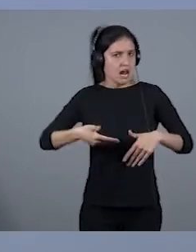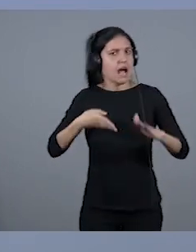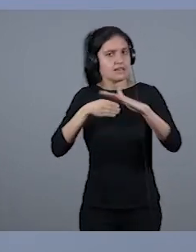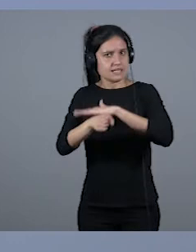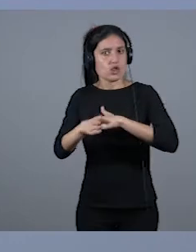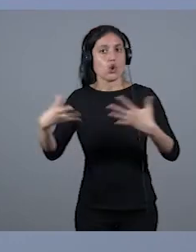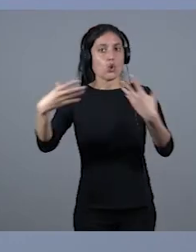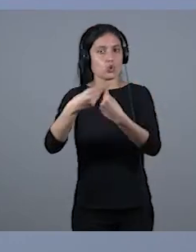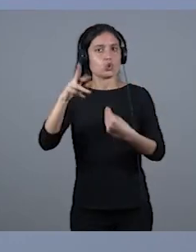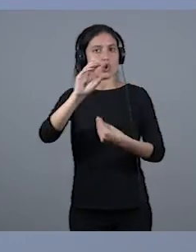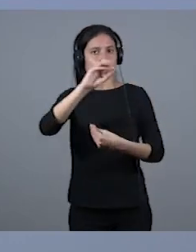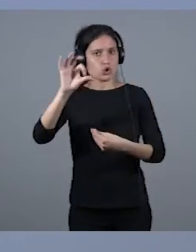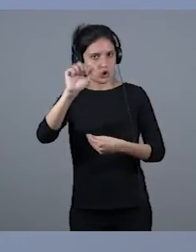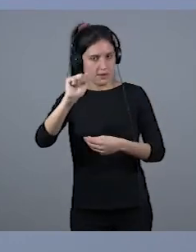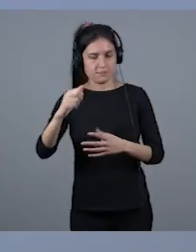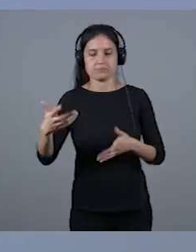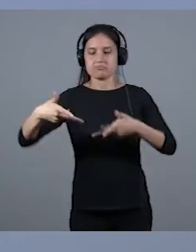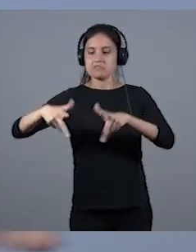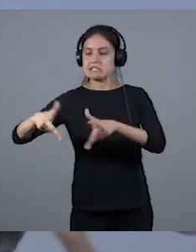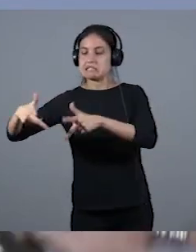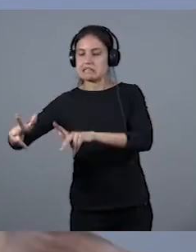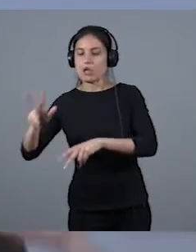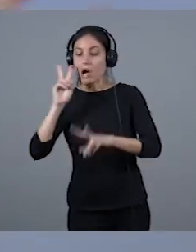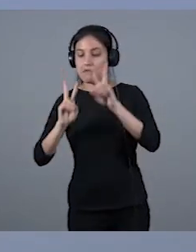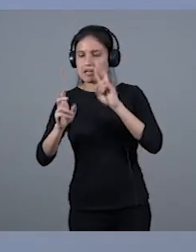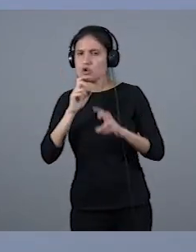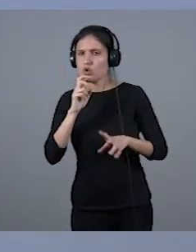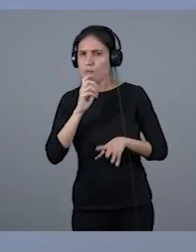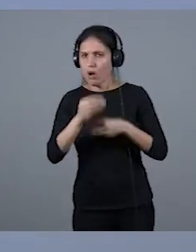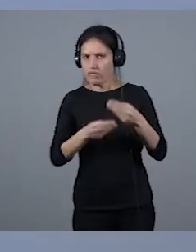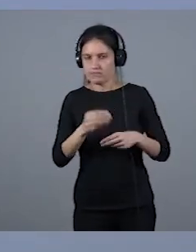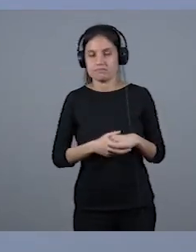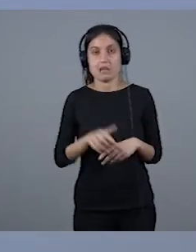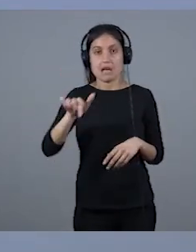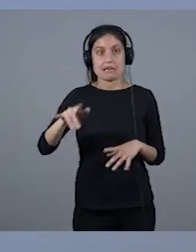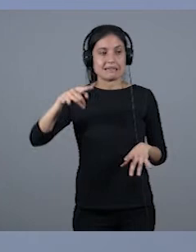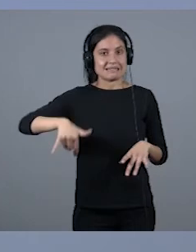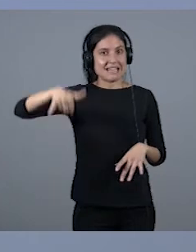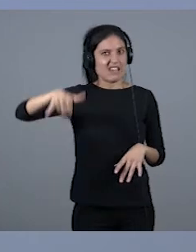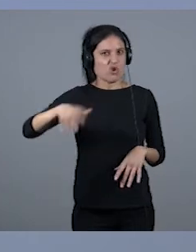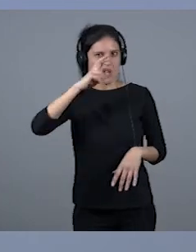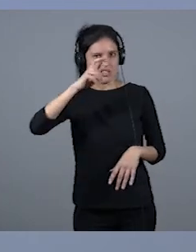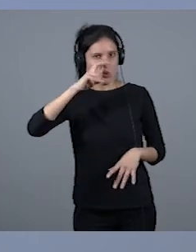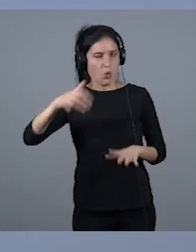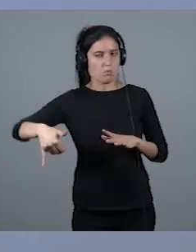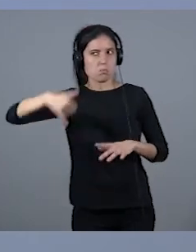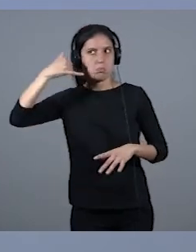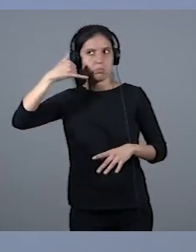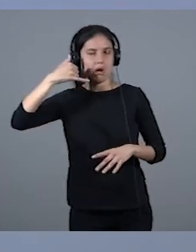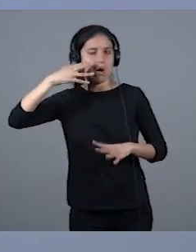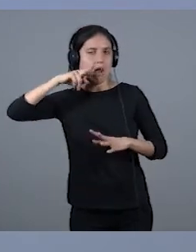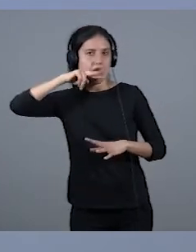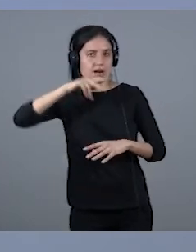mirando lo que hacían, ya era, hablaban por un teléfono que había un teléfono de los antiguos sobre una mesa propiedad de la COPE, que solo el de la COPE